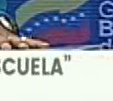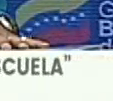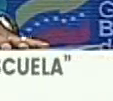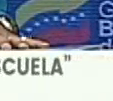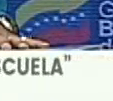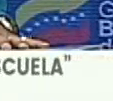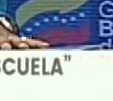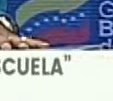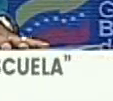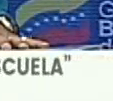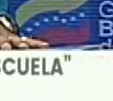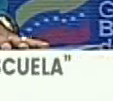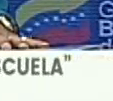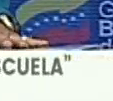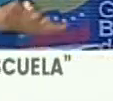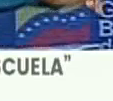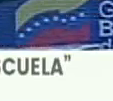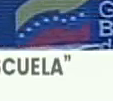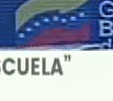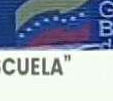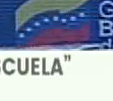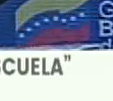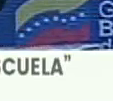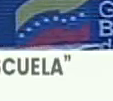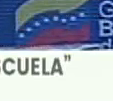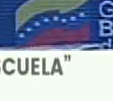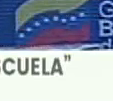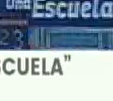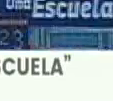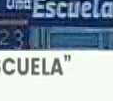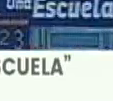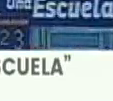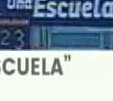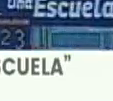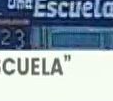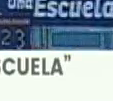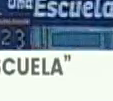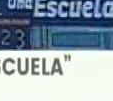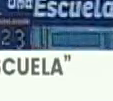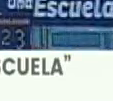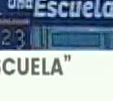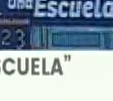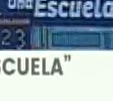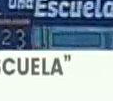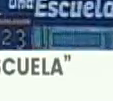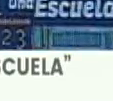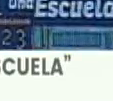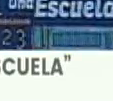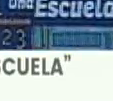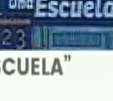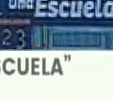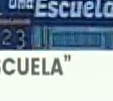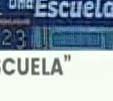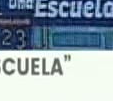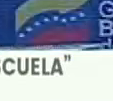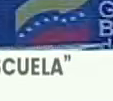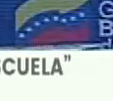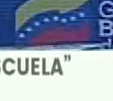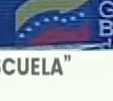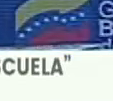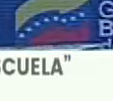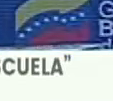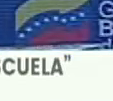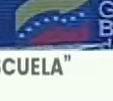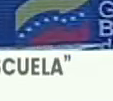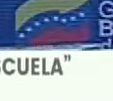acompaña el profe Aristóbulo Isturi, vicepresidente del socialismo, territorial y